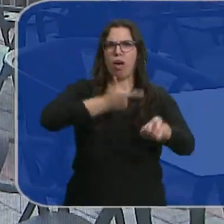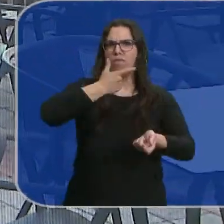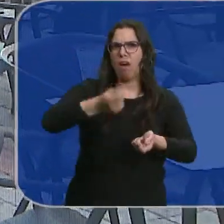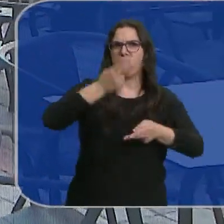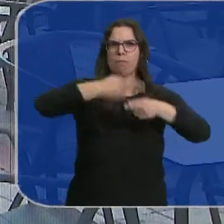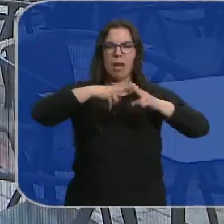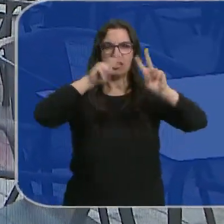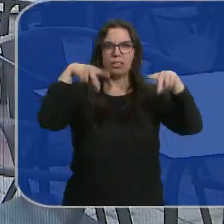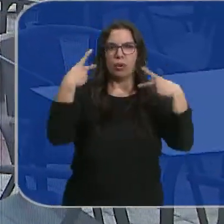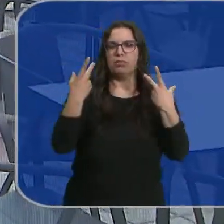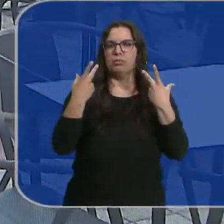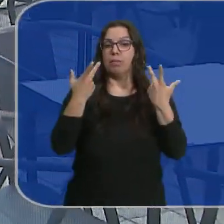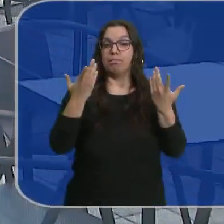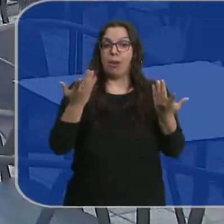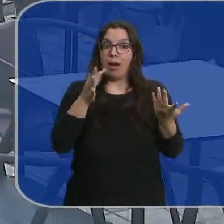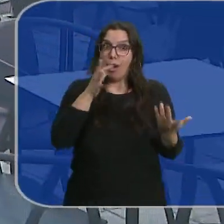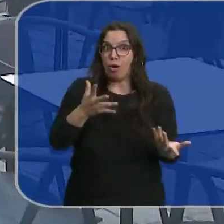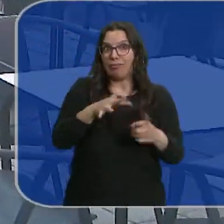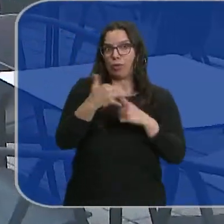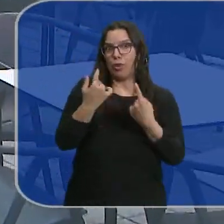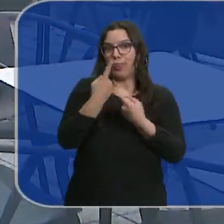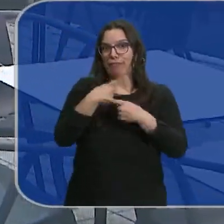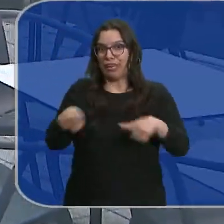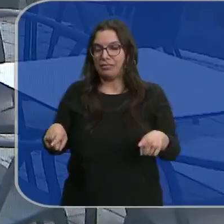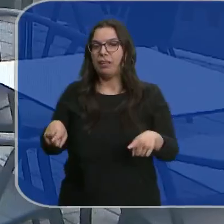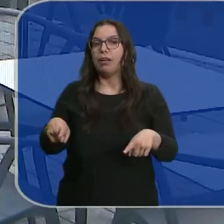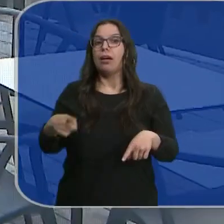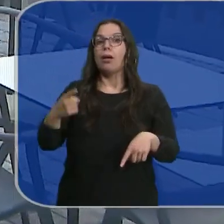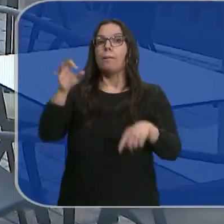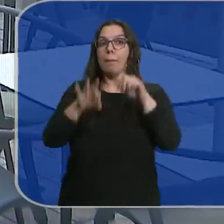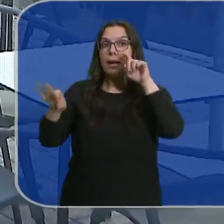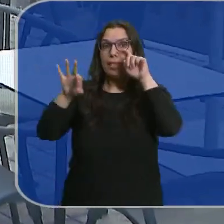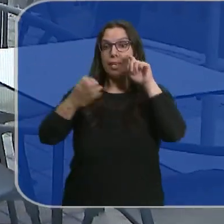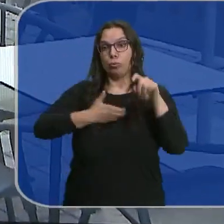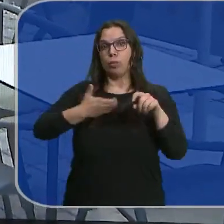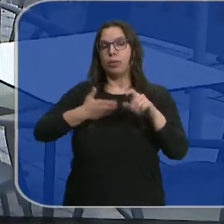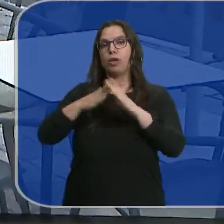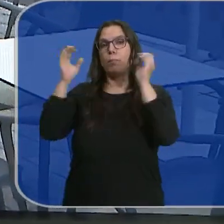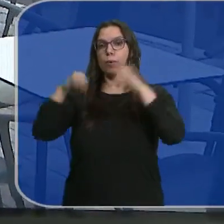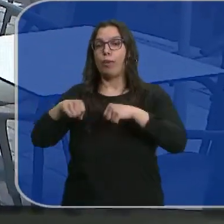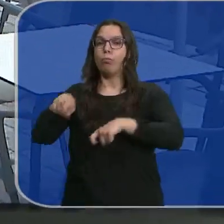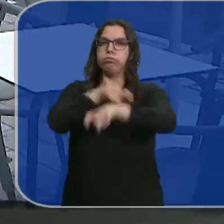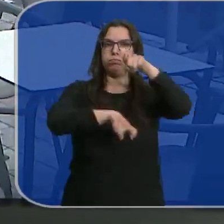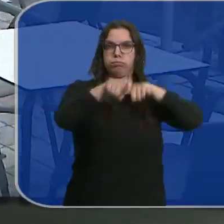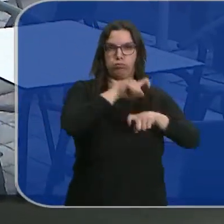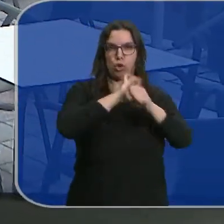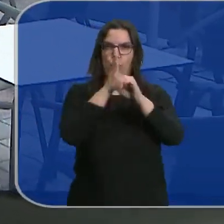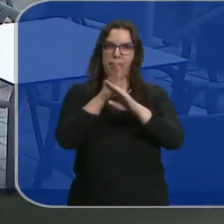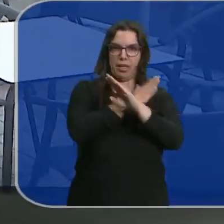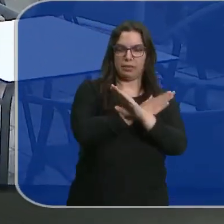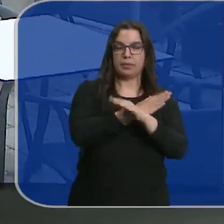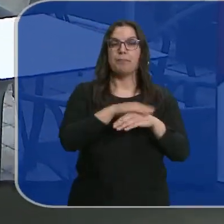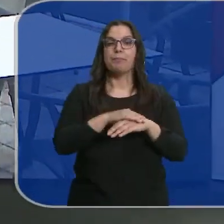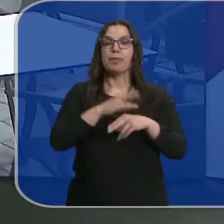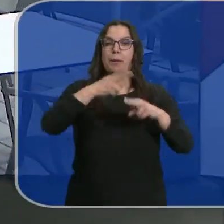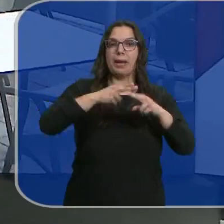los hosteleros durante la pandemia. Pero ahora las cosas cambian. En Palencia, el Pleno ha aprobado restablecer la situación anterior. Bares y